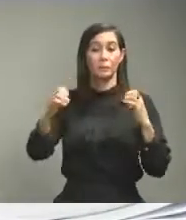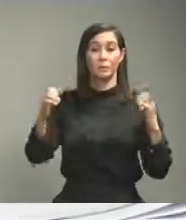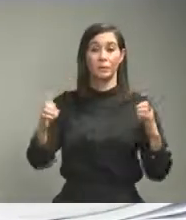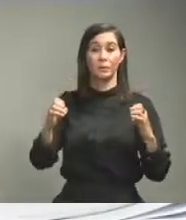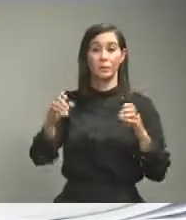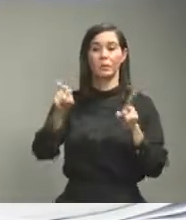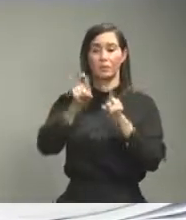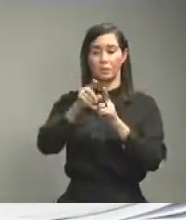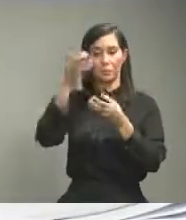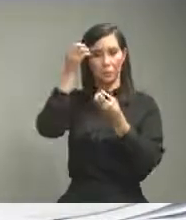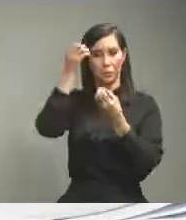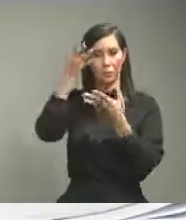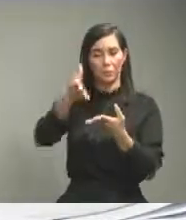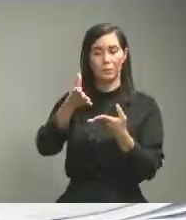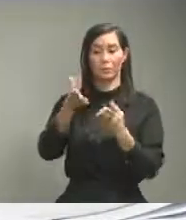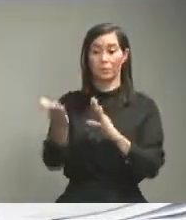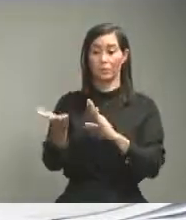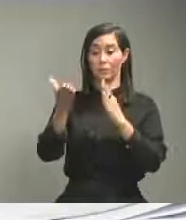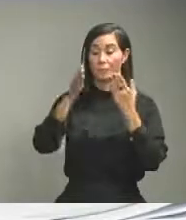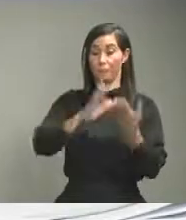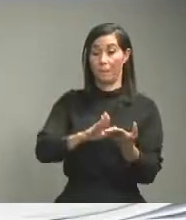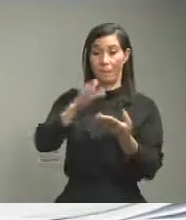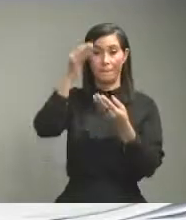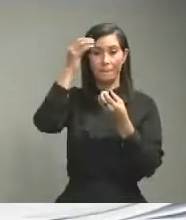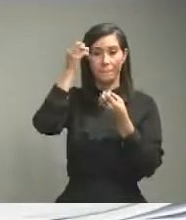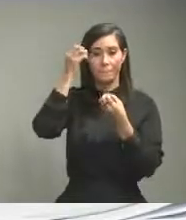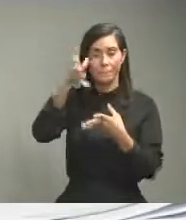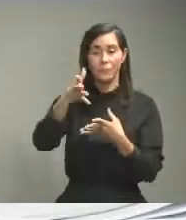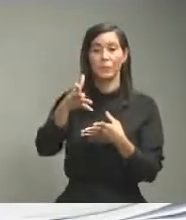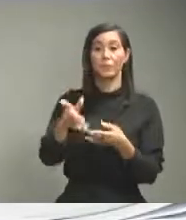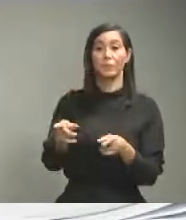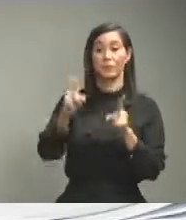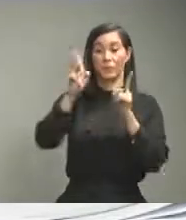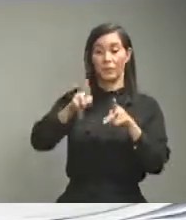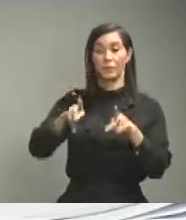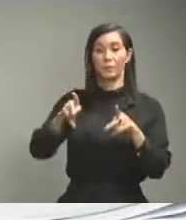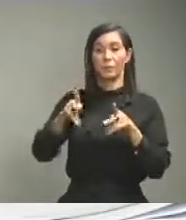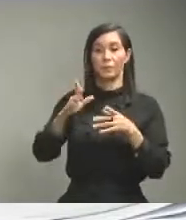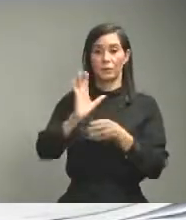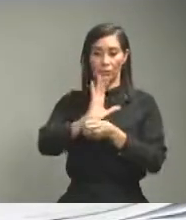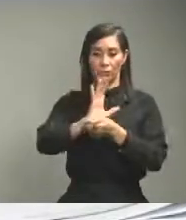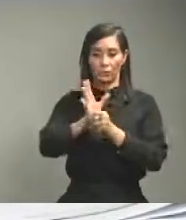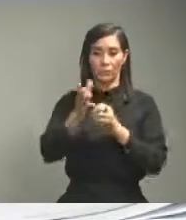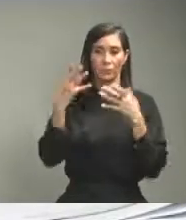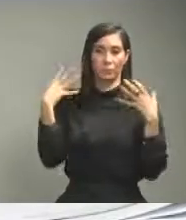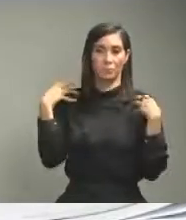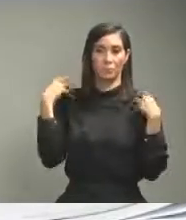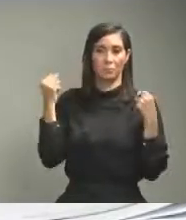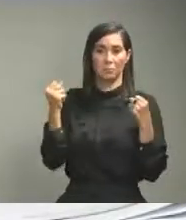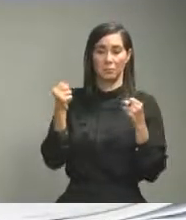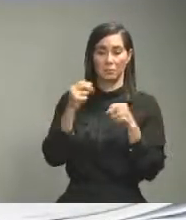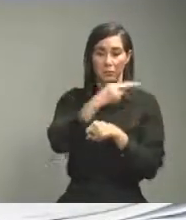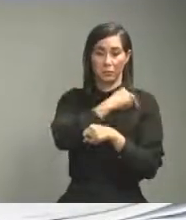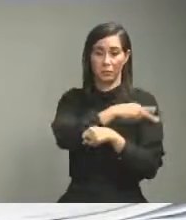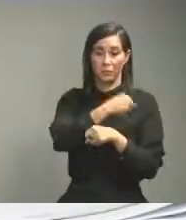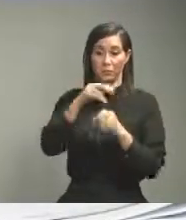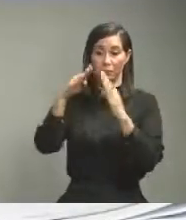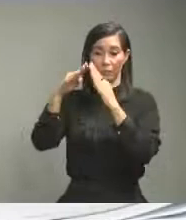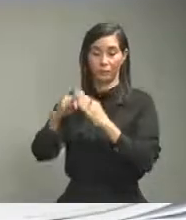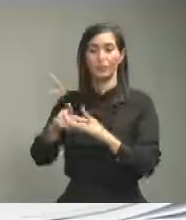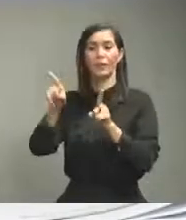los fallecimientos y las de alta que se van dando en el país que no se estaban registrando